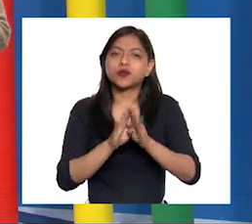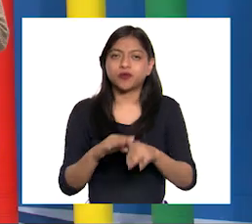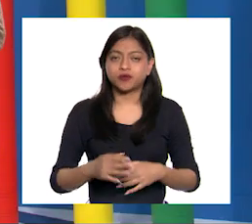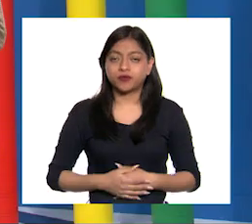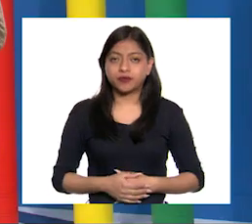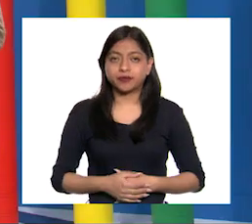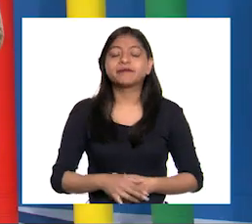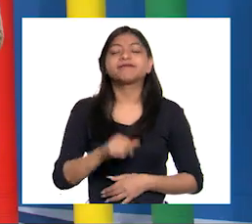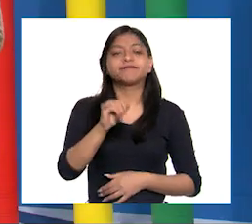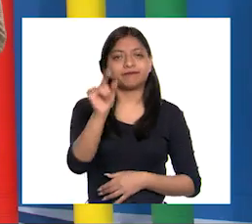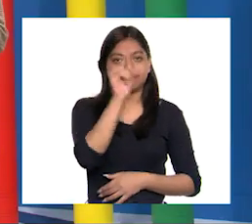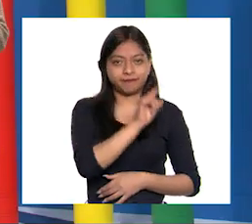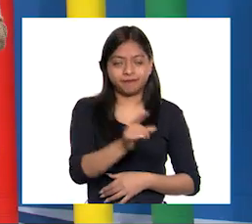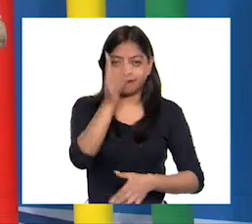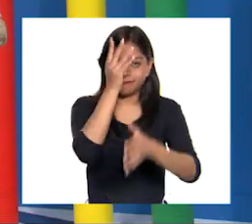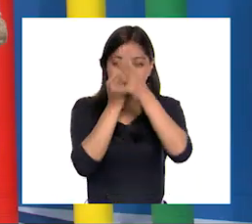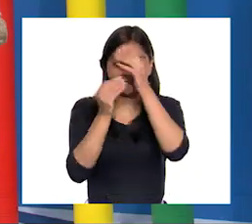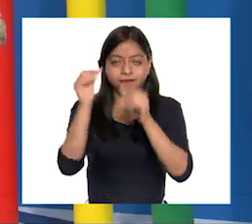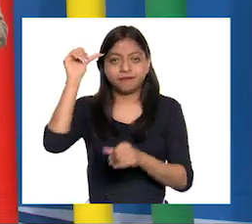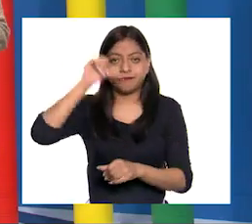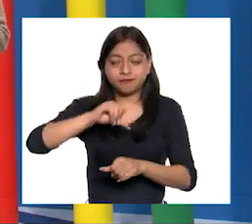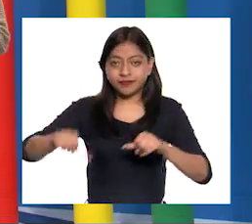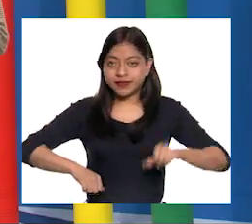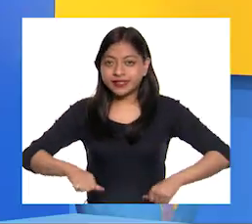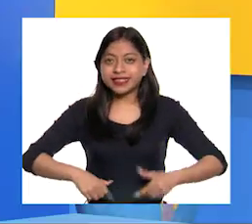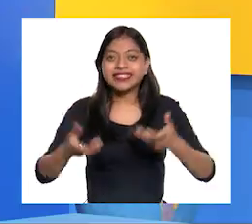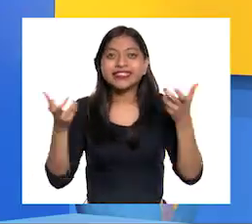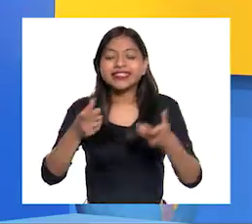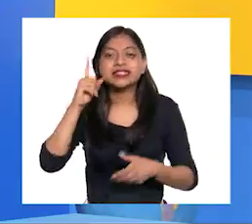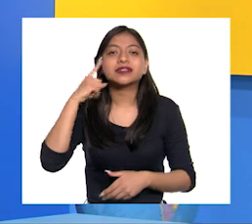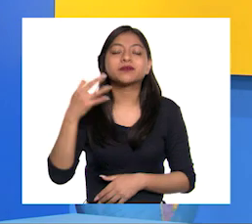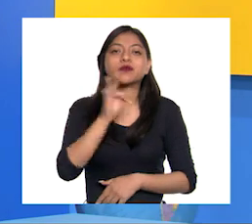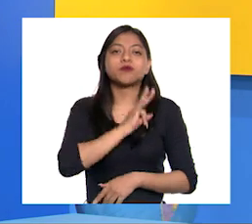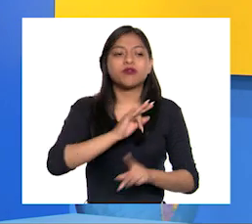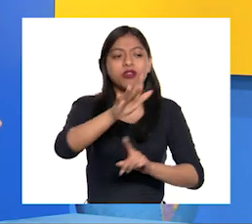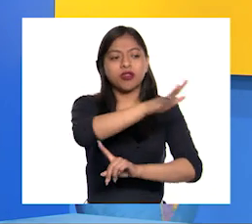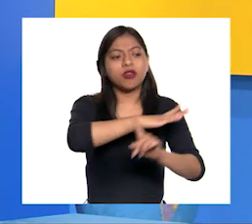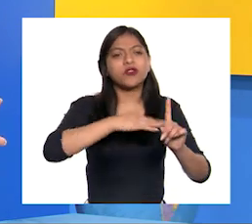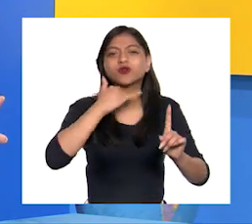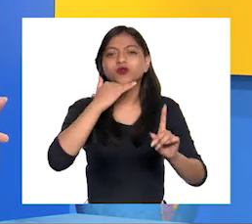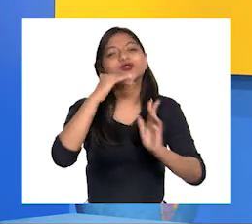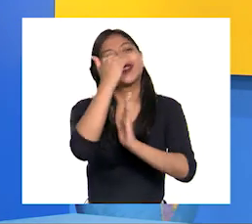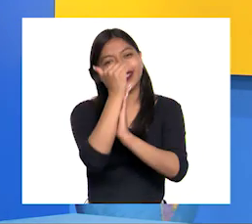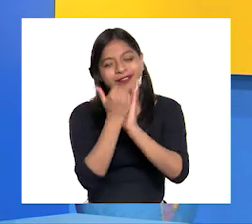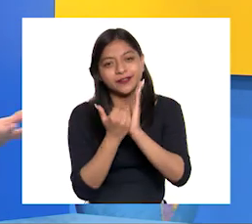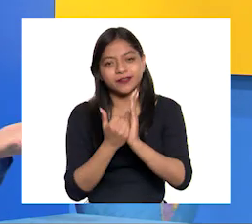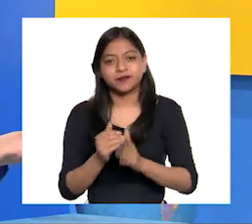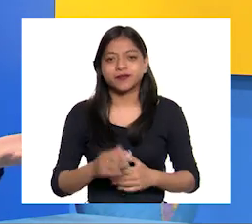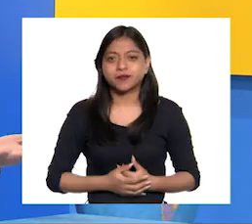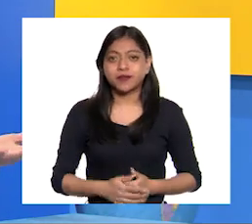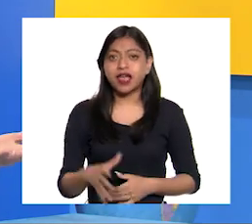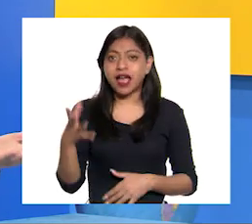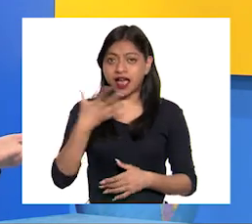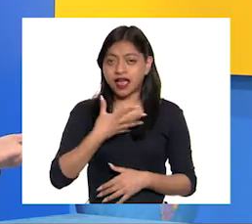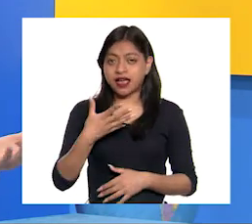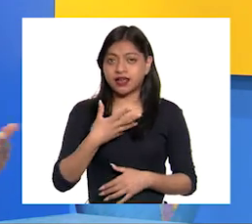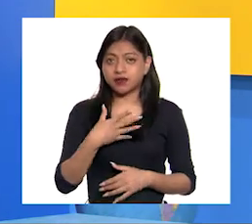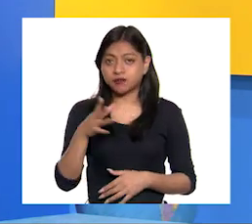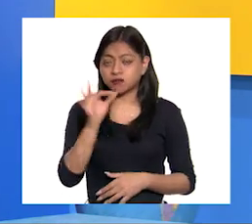Sí, la mayoría, eh, Ale La mayoría Eso es muy fuerte, maestra Entonces, ¿no hay algo que podamos hacer?